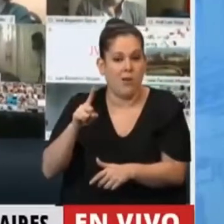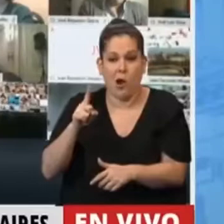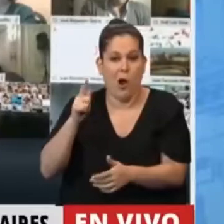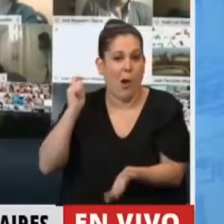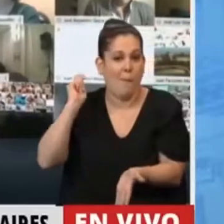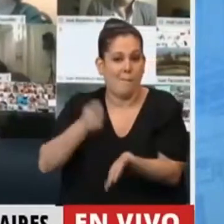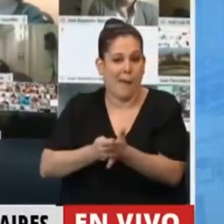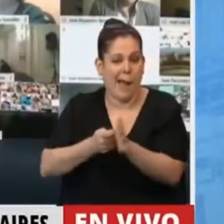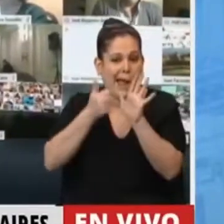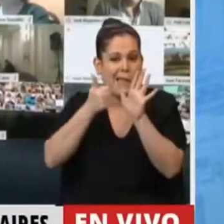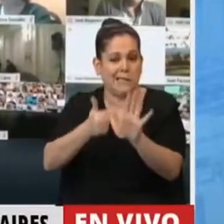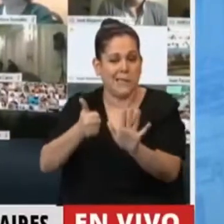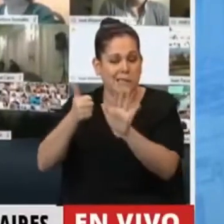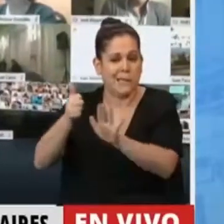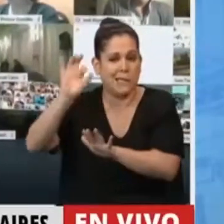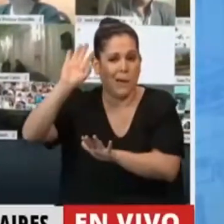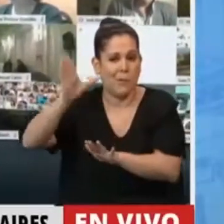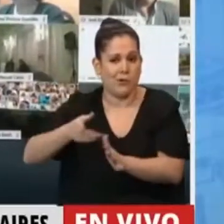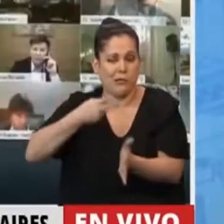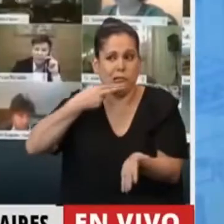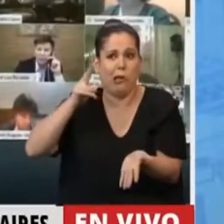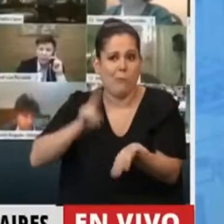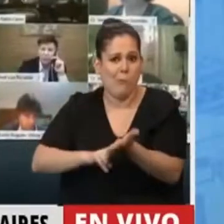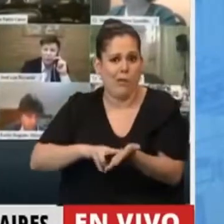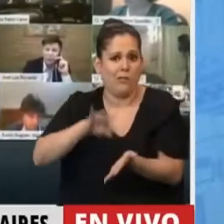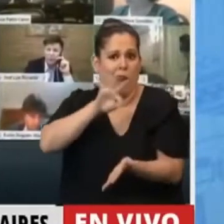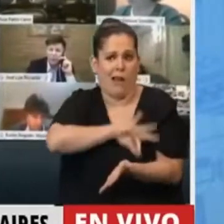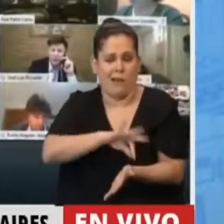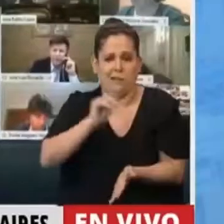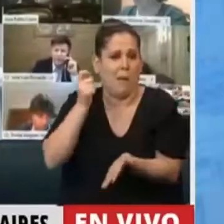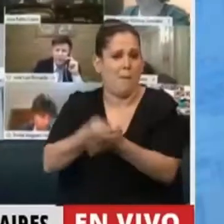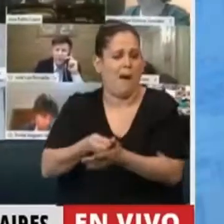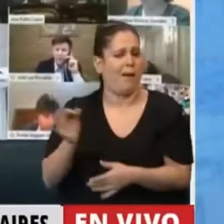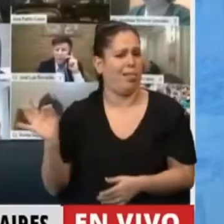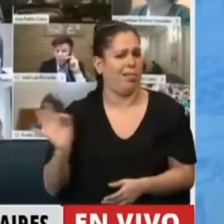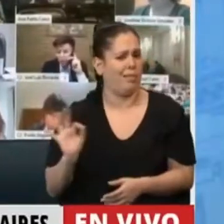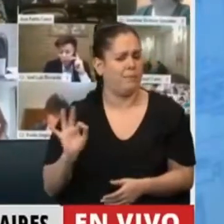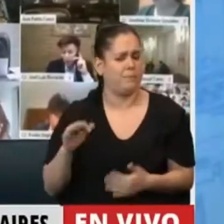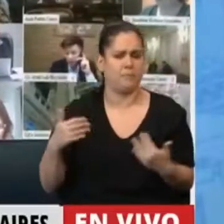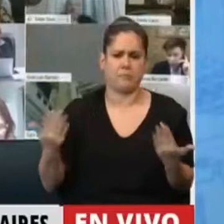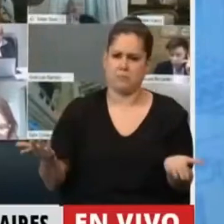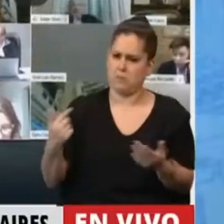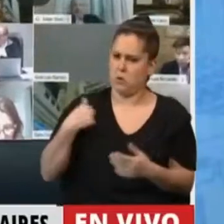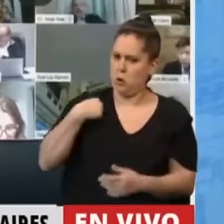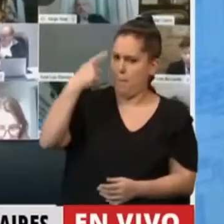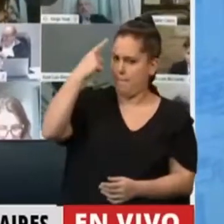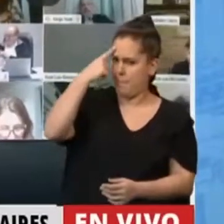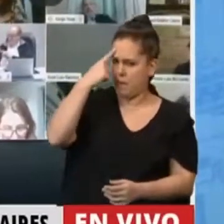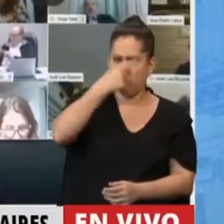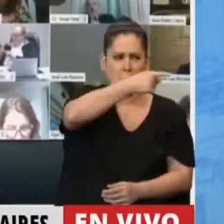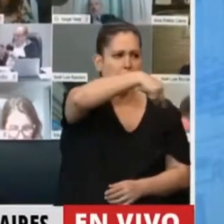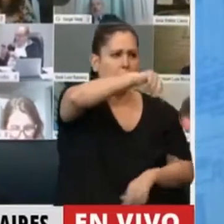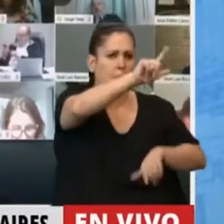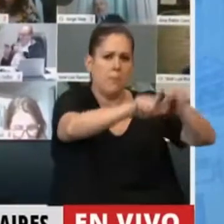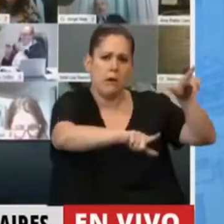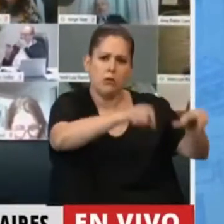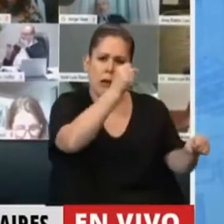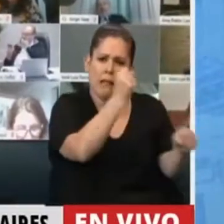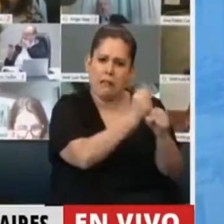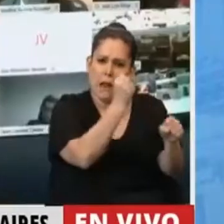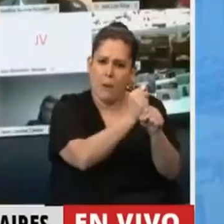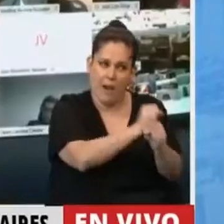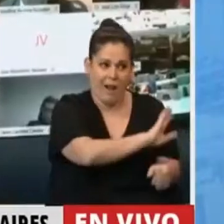% del pago de impuestos a las ganancias. Yo me pregunto si a los trabajadores de